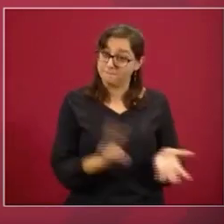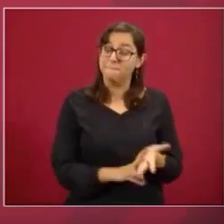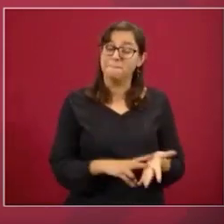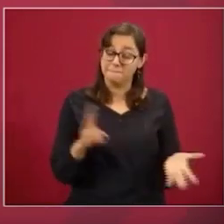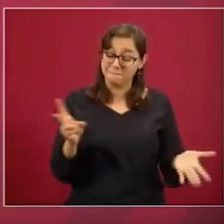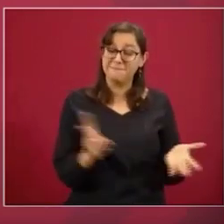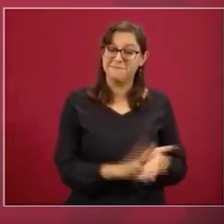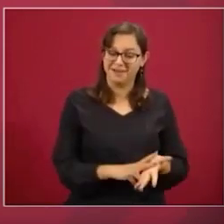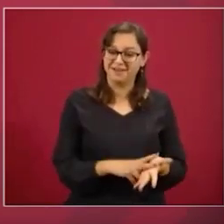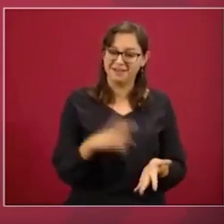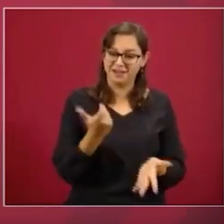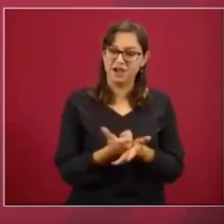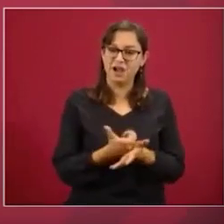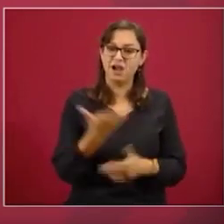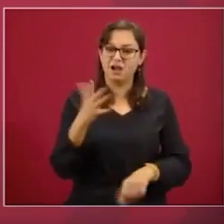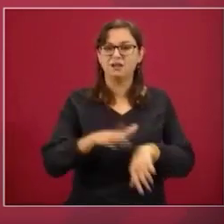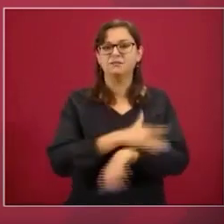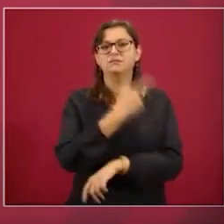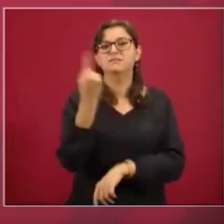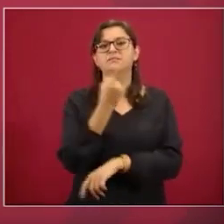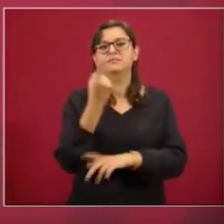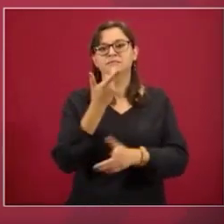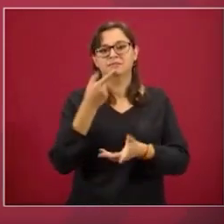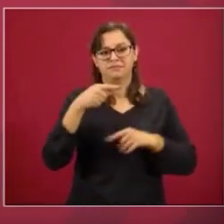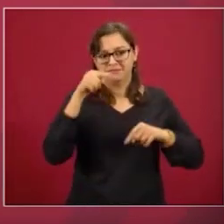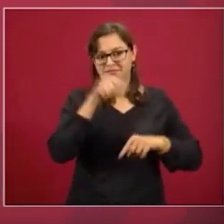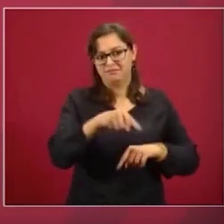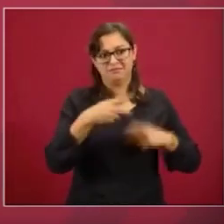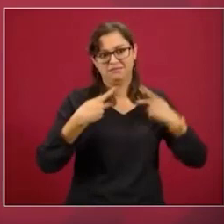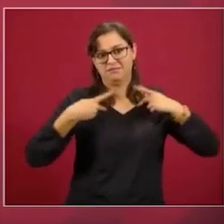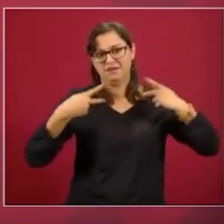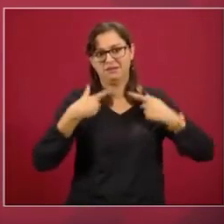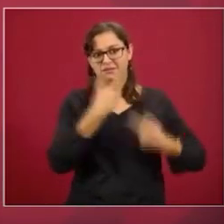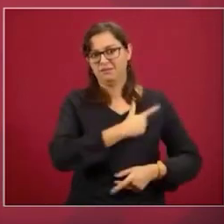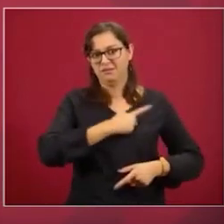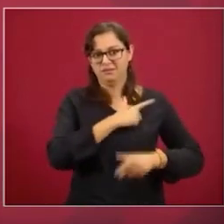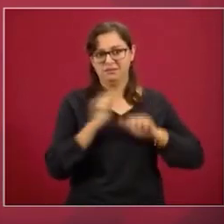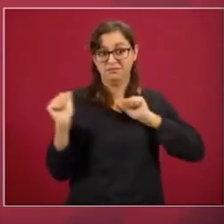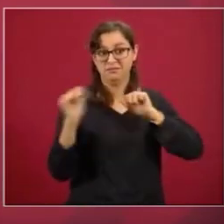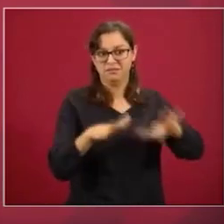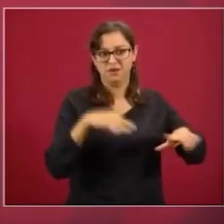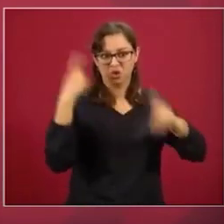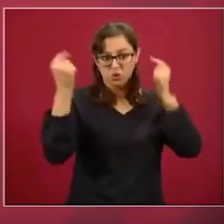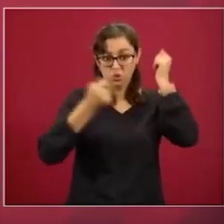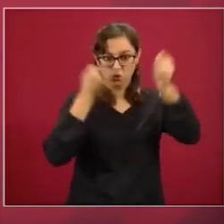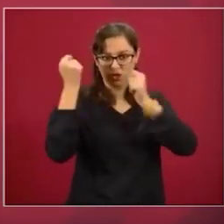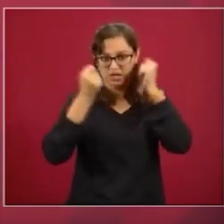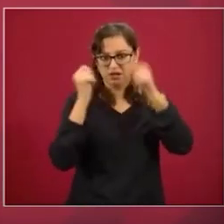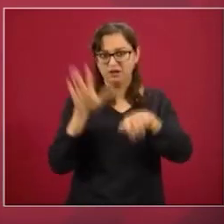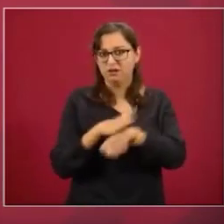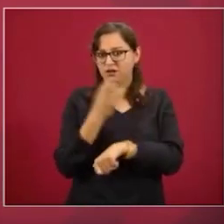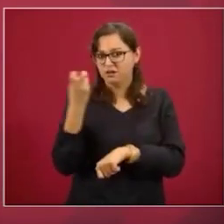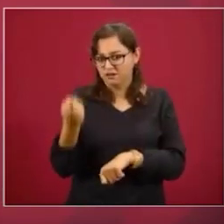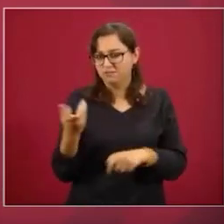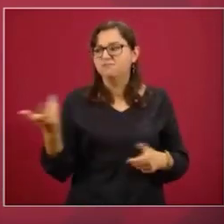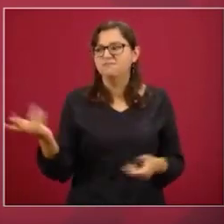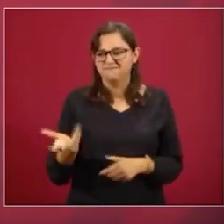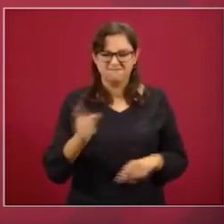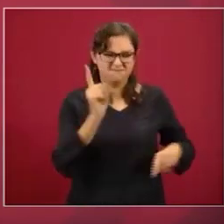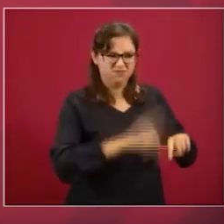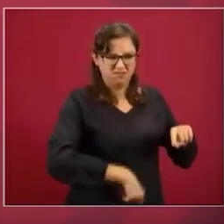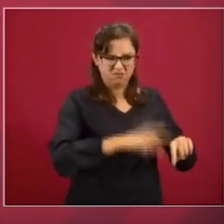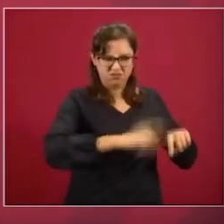el turismo, entonces hay mucho despojo y muchas invasiones. Entonces, estamos